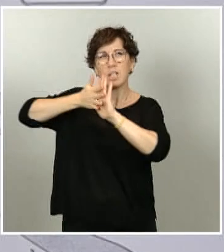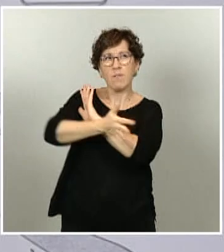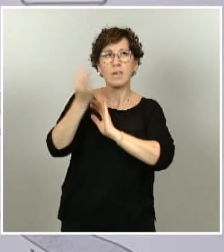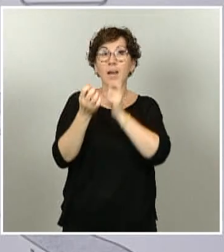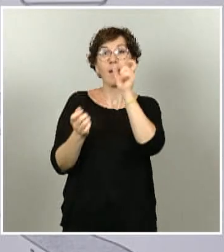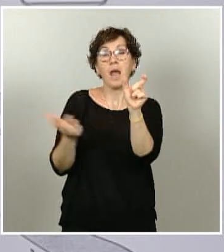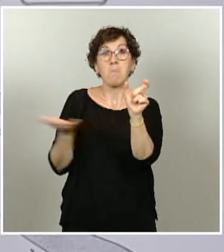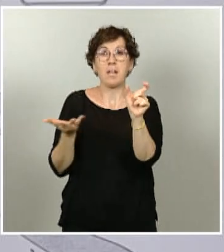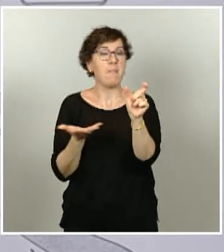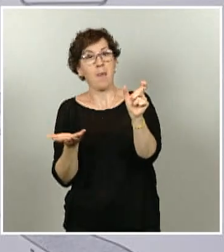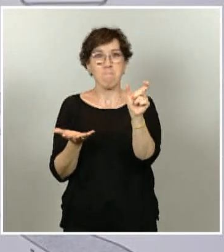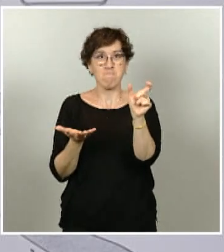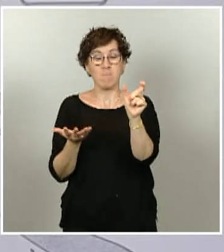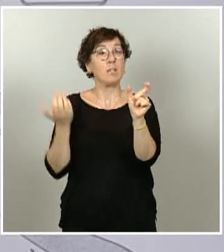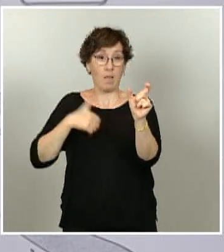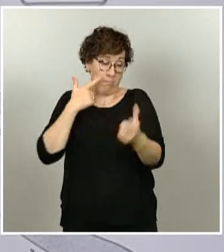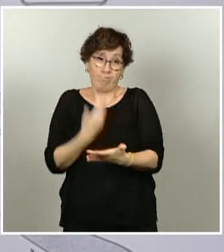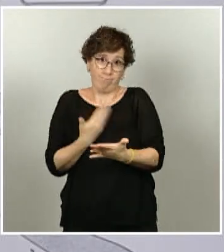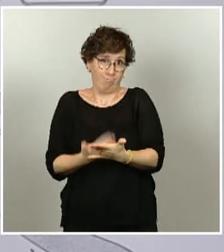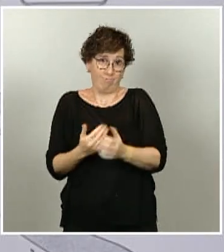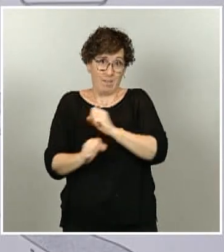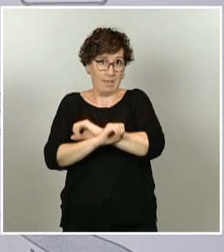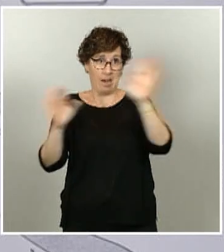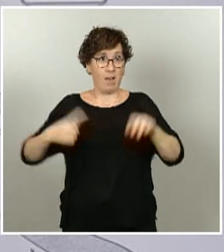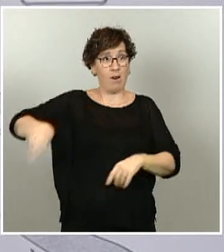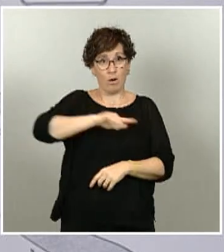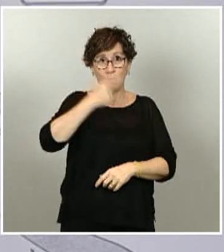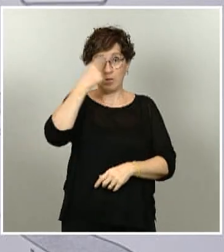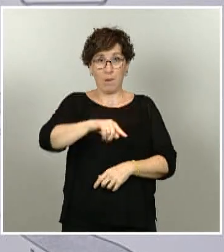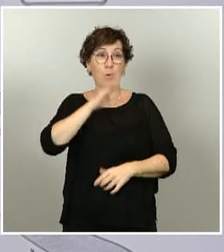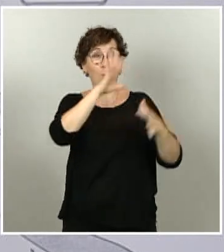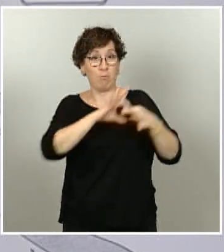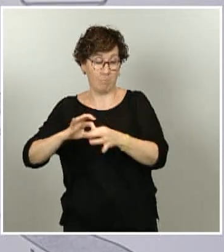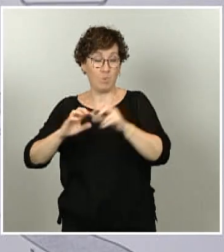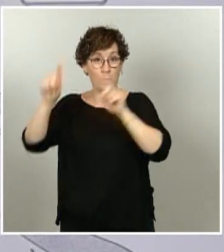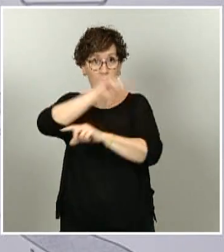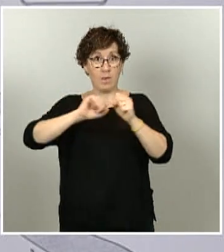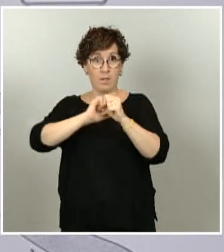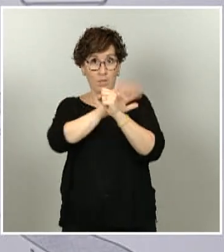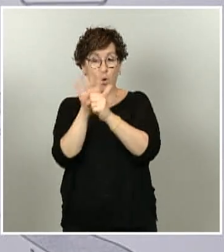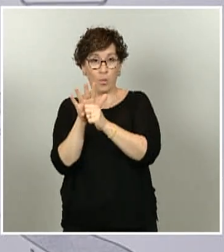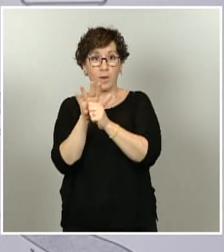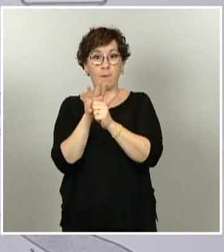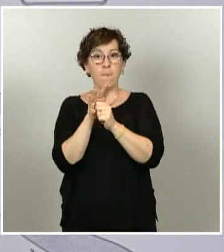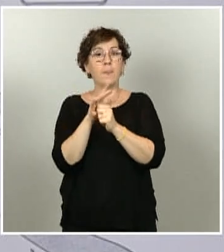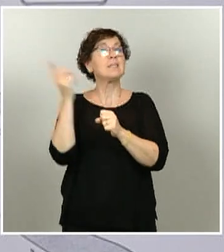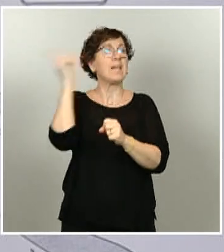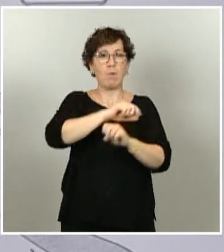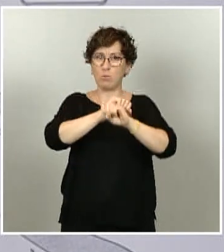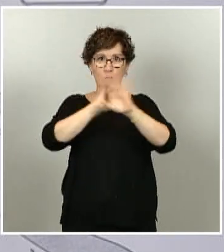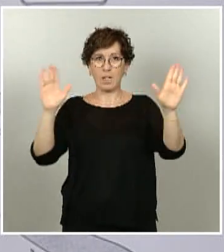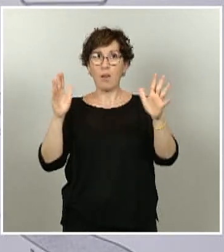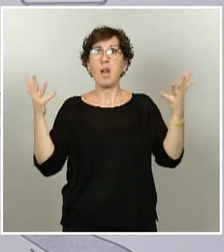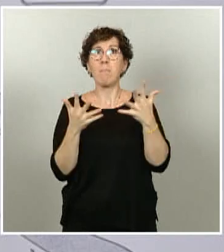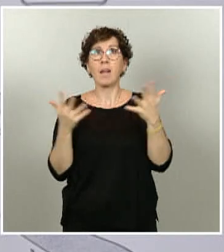Ya lo hemos comprobado en nuestras carnes con la crisis del COVID-19. Ya sabemos que una emergencia es un acontecimiento capaz